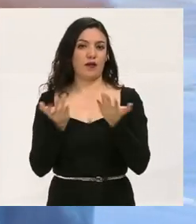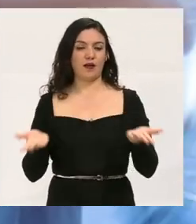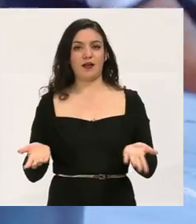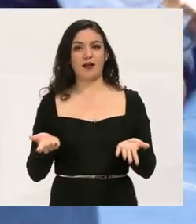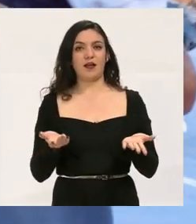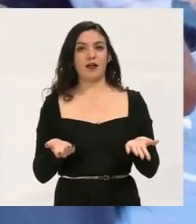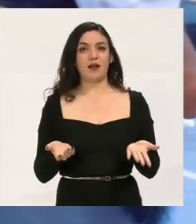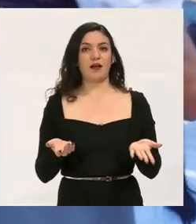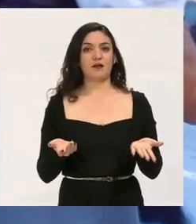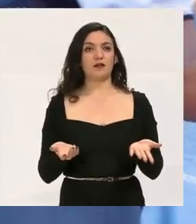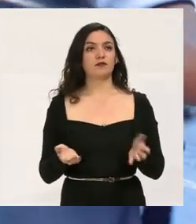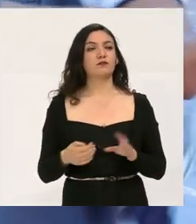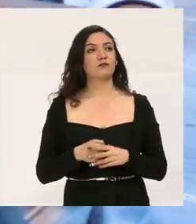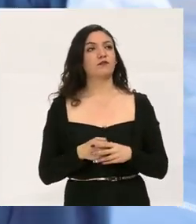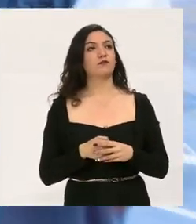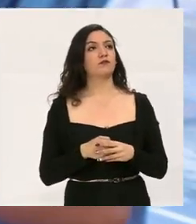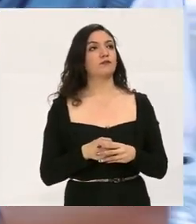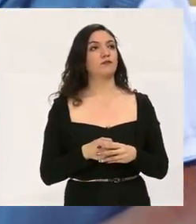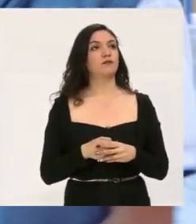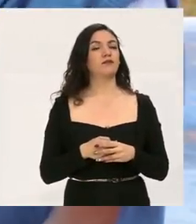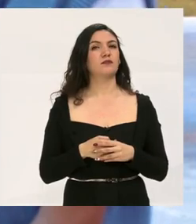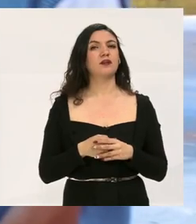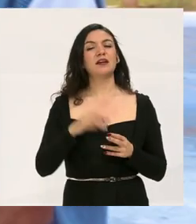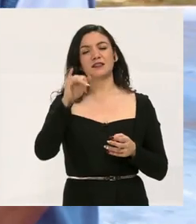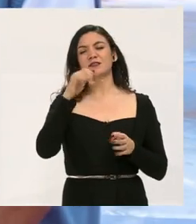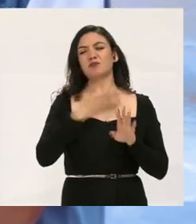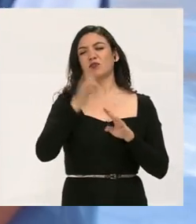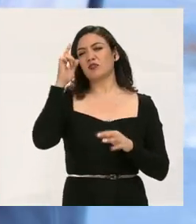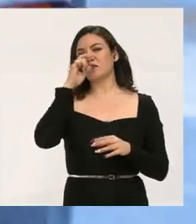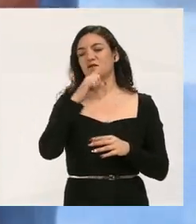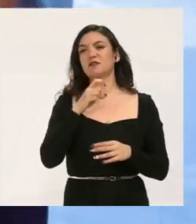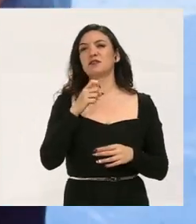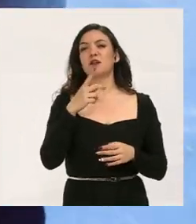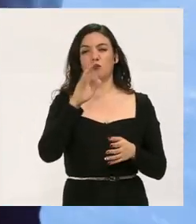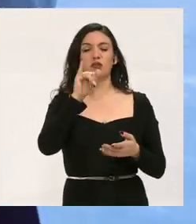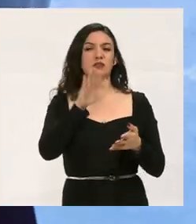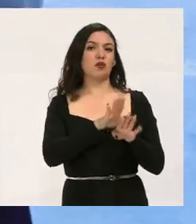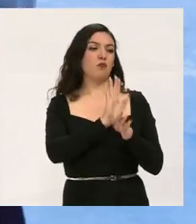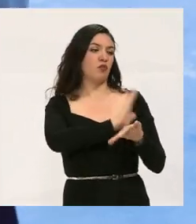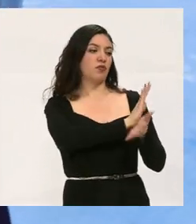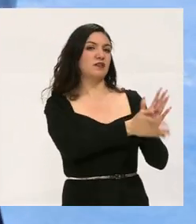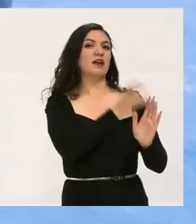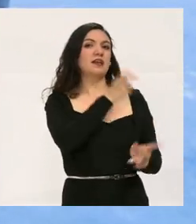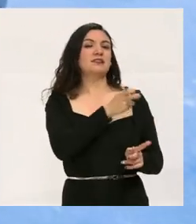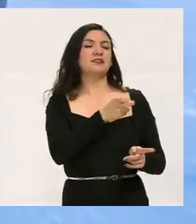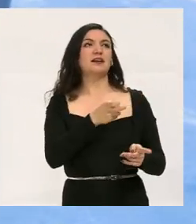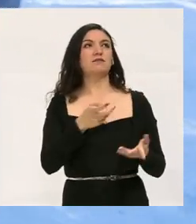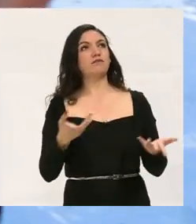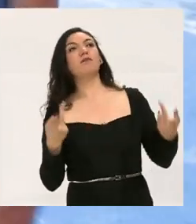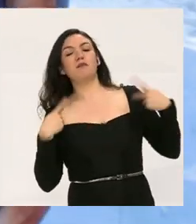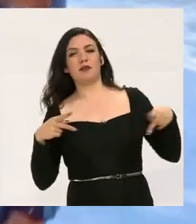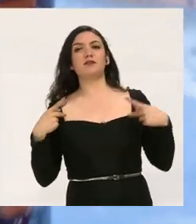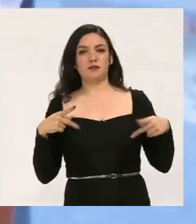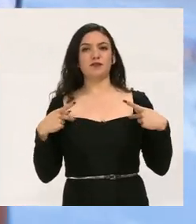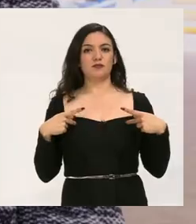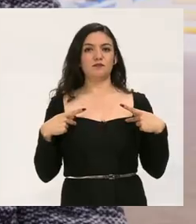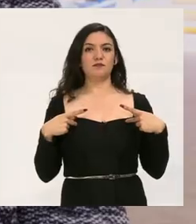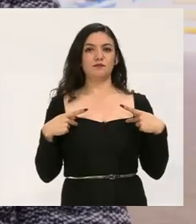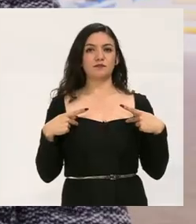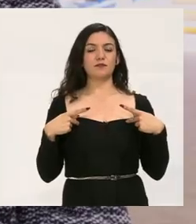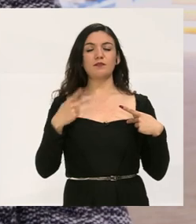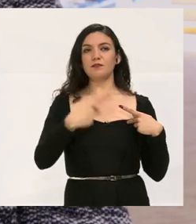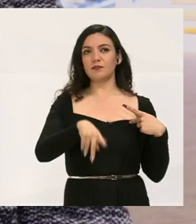igual. O sea, como que no lo excluyen. Sí es muy difícil, porque discriminan mucho a ese tipo de